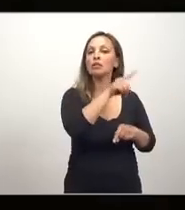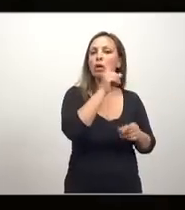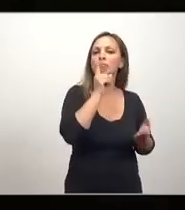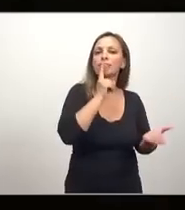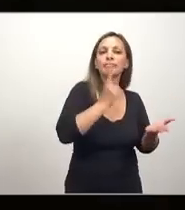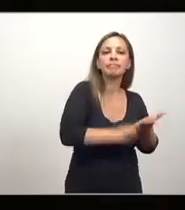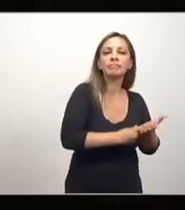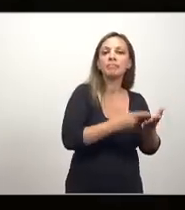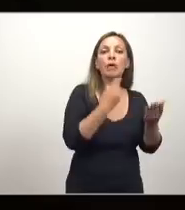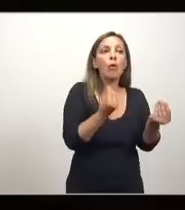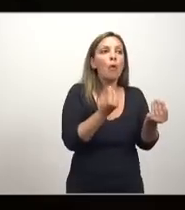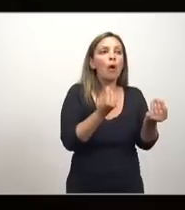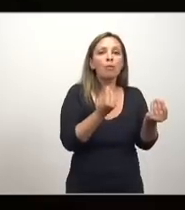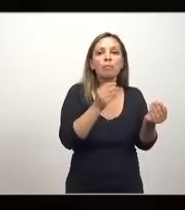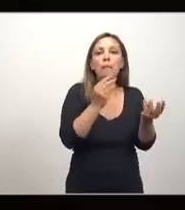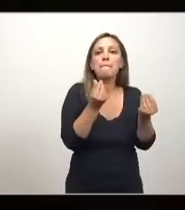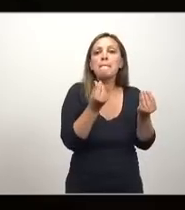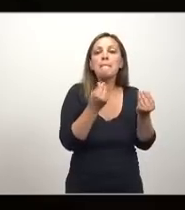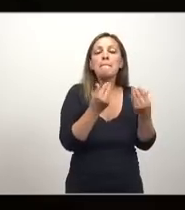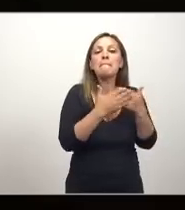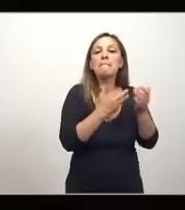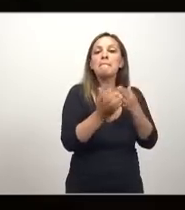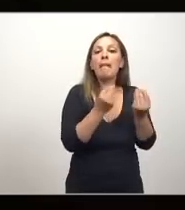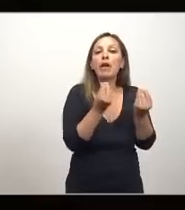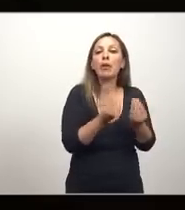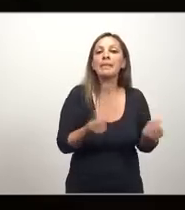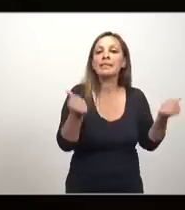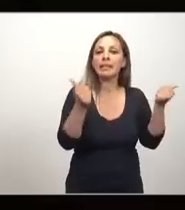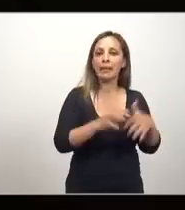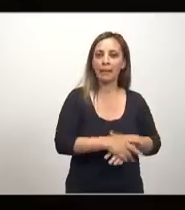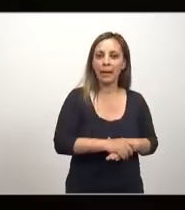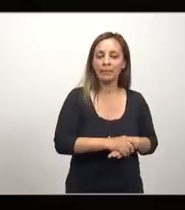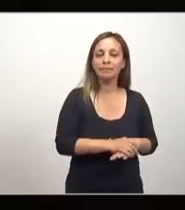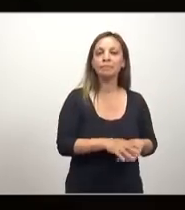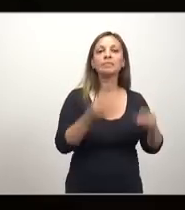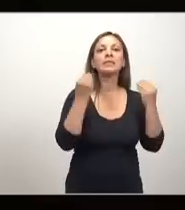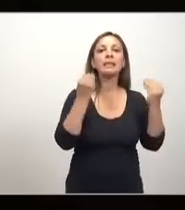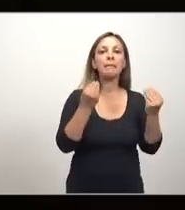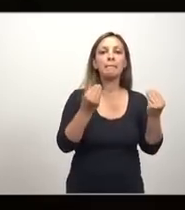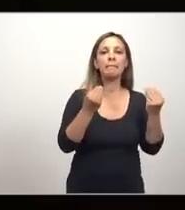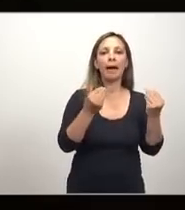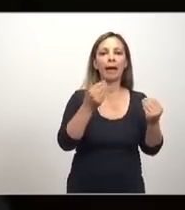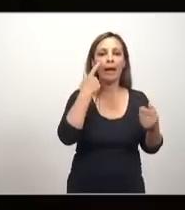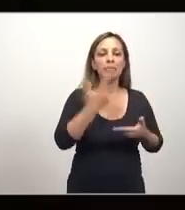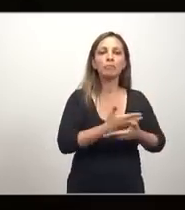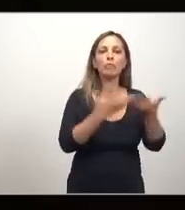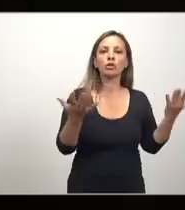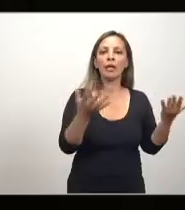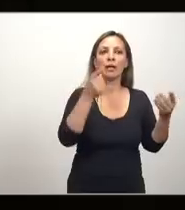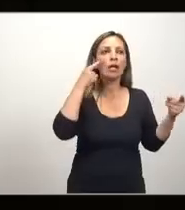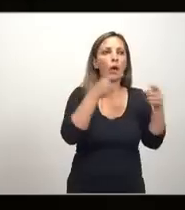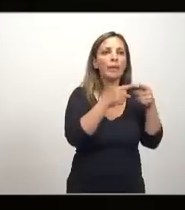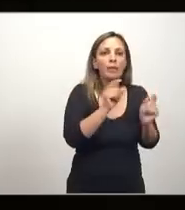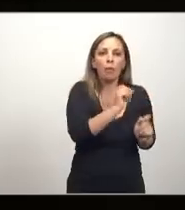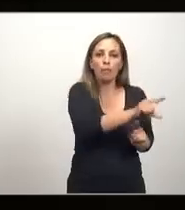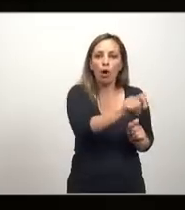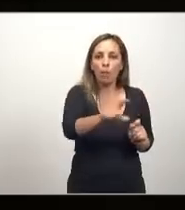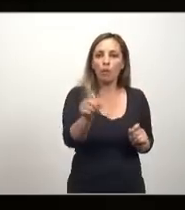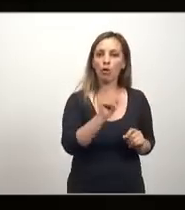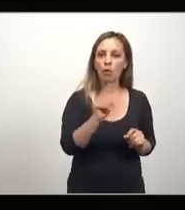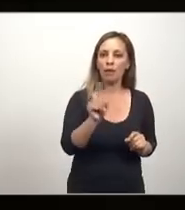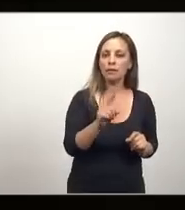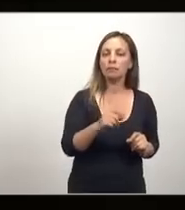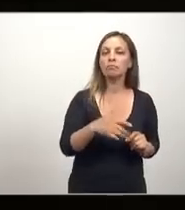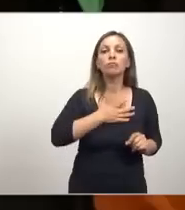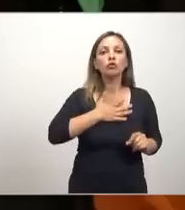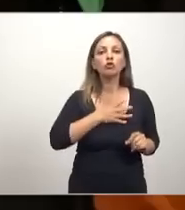por medio de una mano invisible, la única vez que menciona mano invisible, para promover un fin que no es parte de su intención. O sea, buscando mi propio lucro, logro